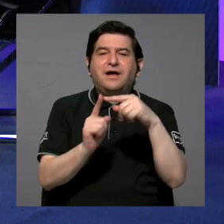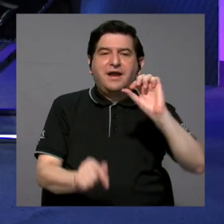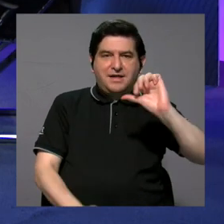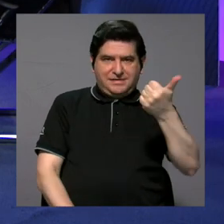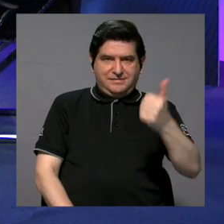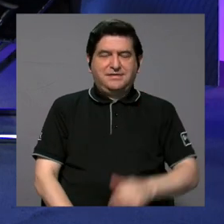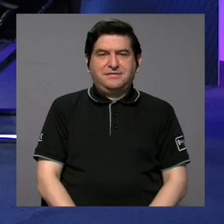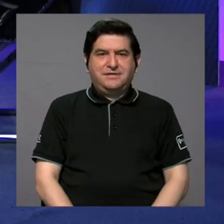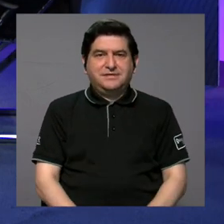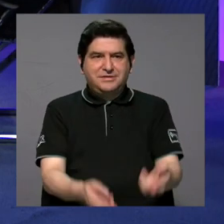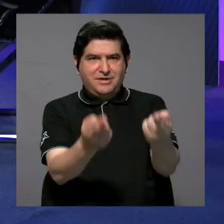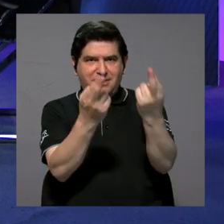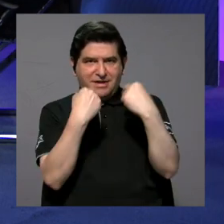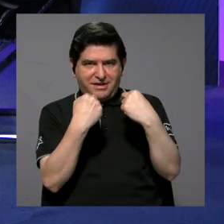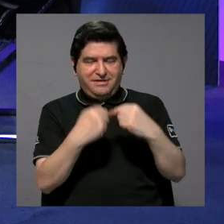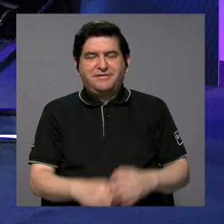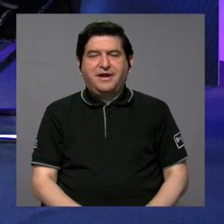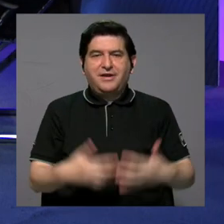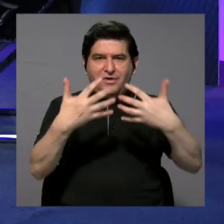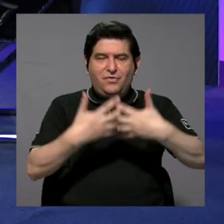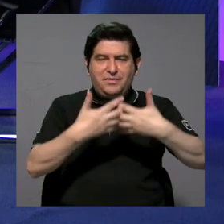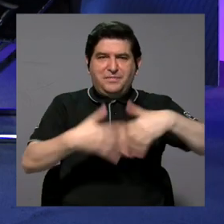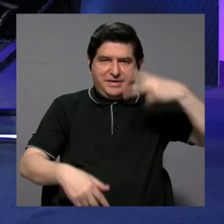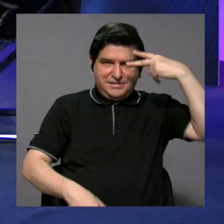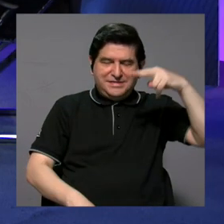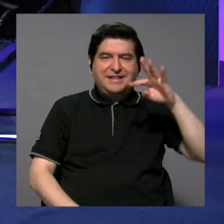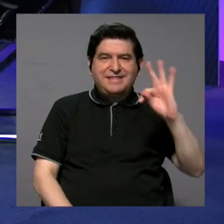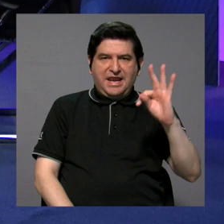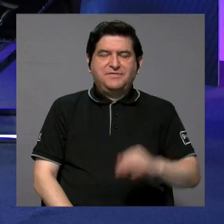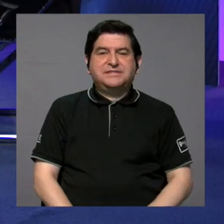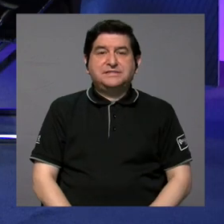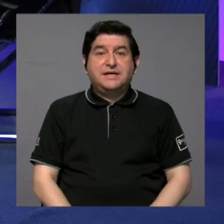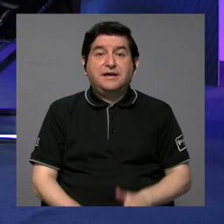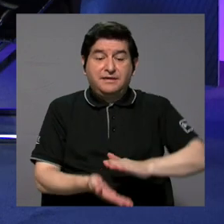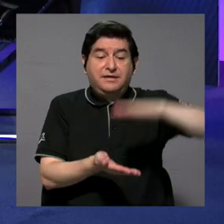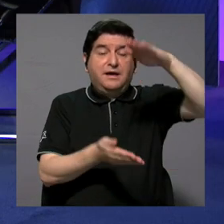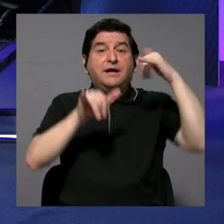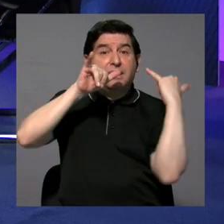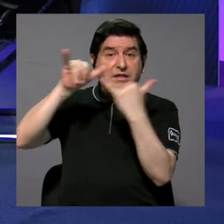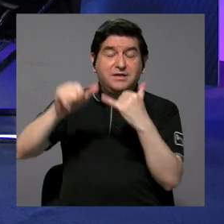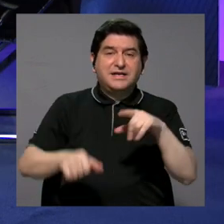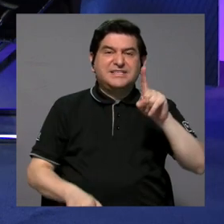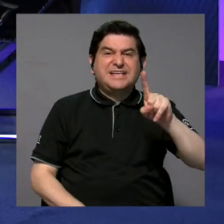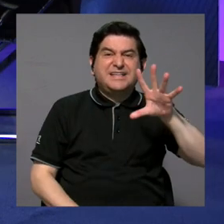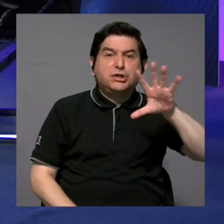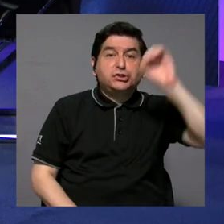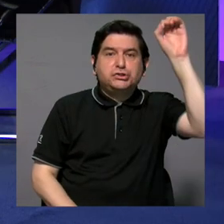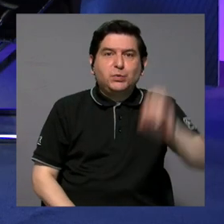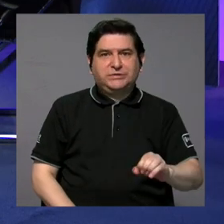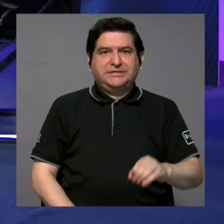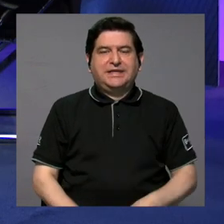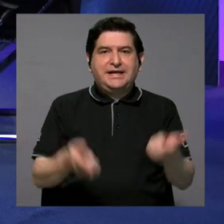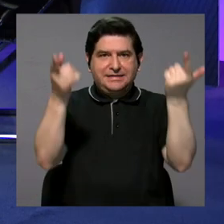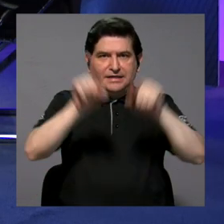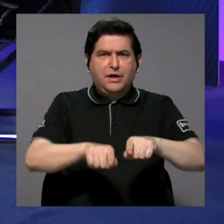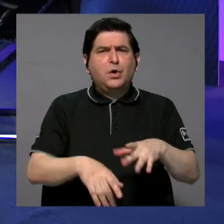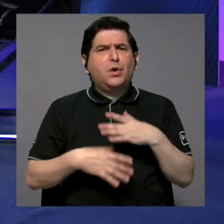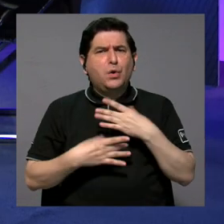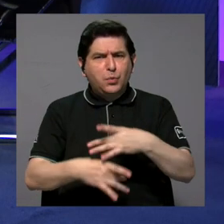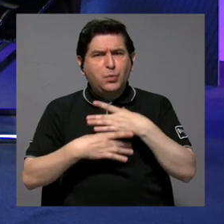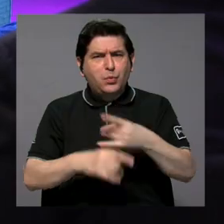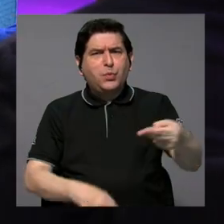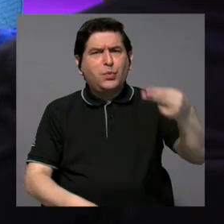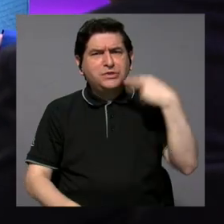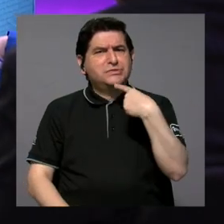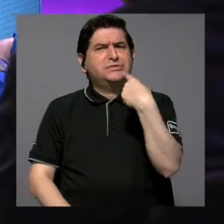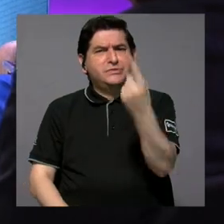regaló Televisa y aumentó la denuncia en un 150% de casos. Qué interesante esta historia